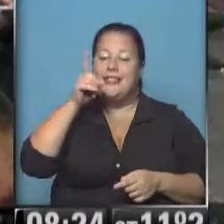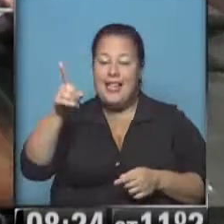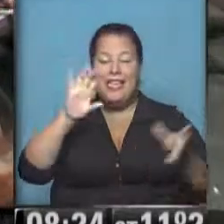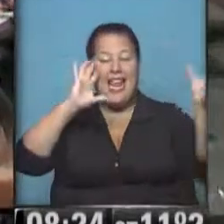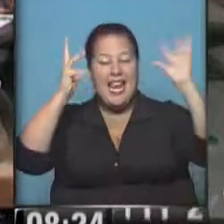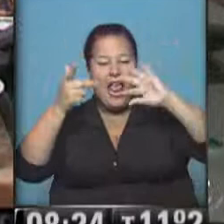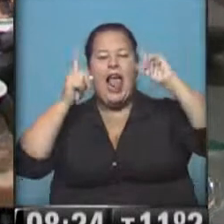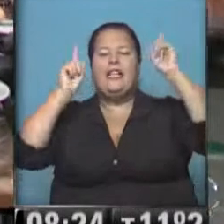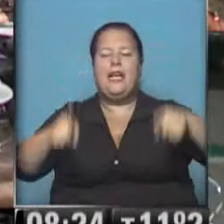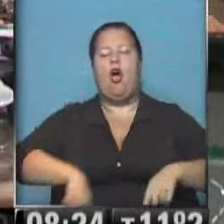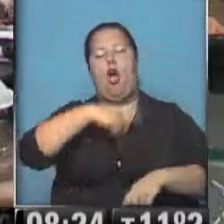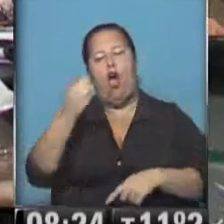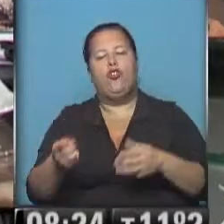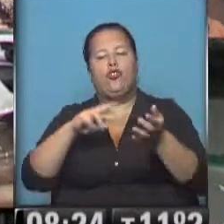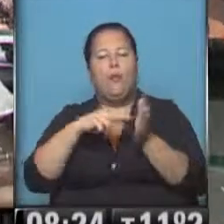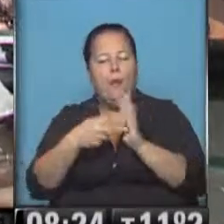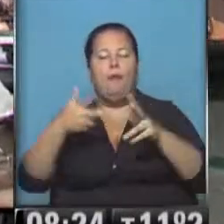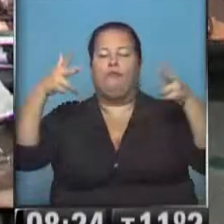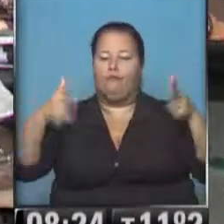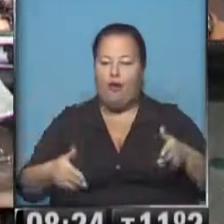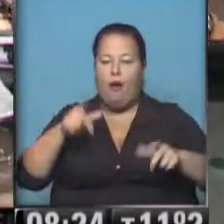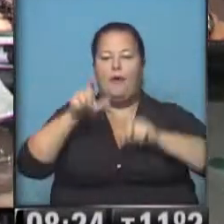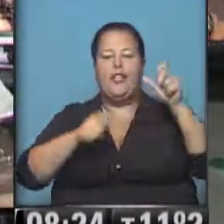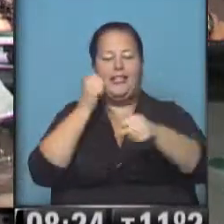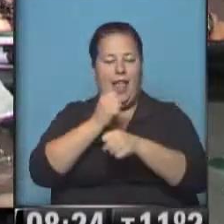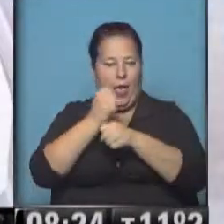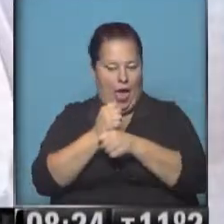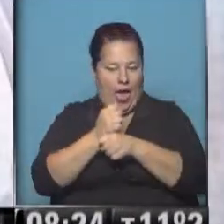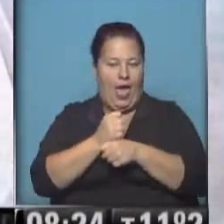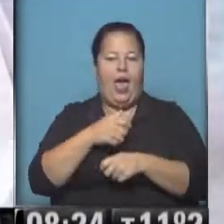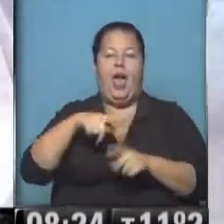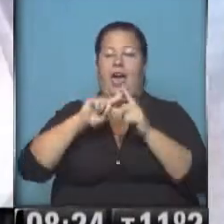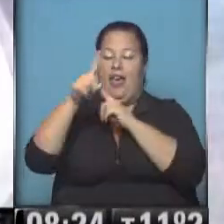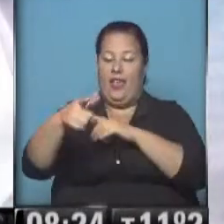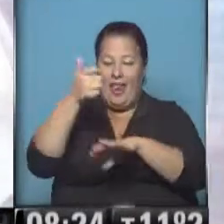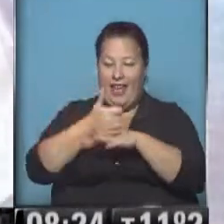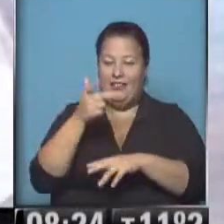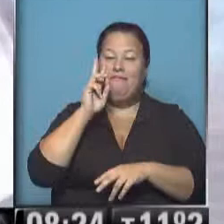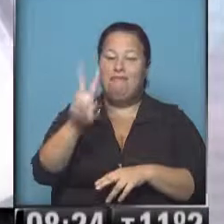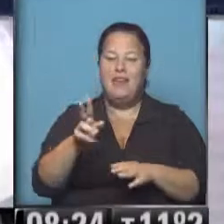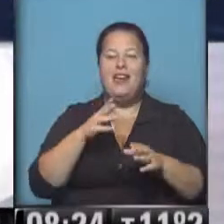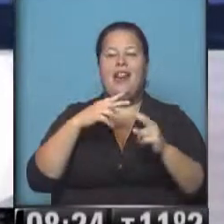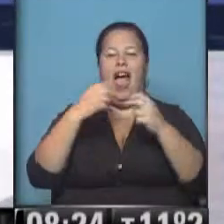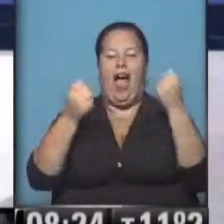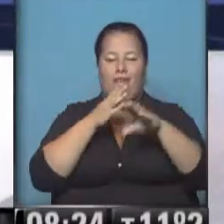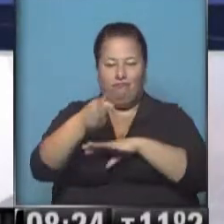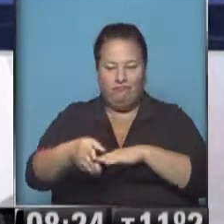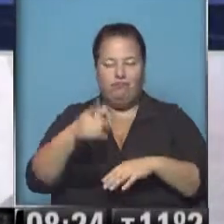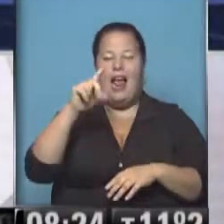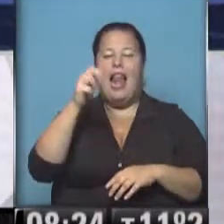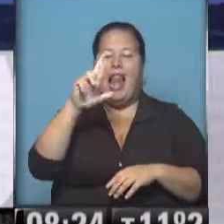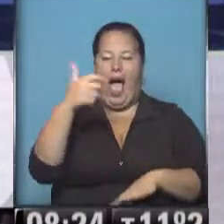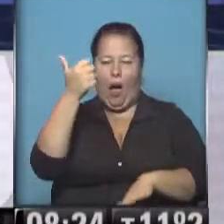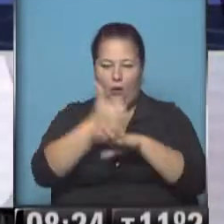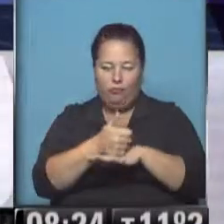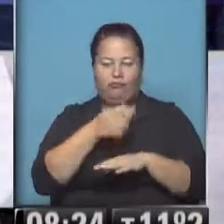de la niebla, hay otra complicación porque hay un corte de trabajadores tercerizados. Estábamos en vivo, hace un rato veíamos el ingreso de los mismos, Laura Mayoki